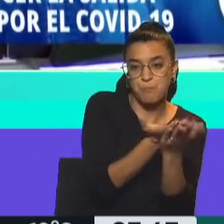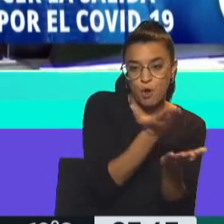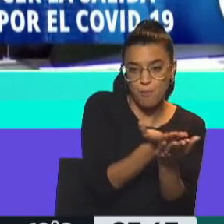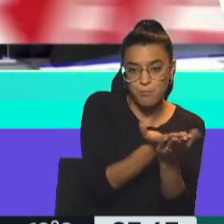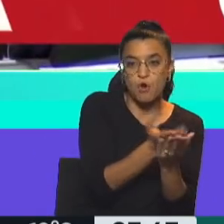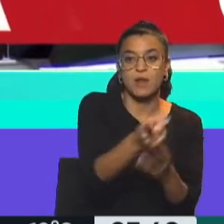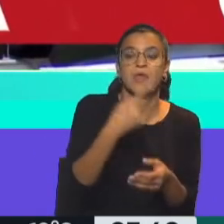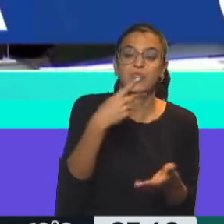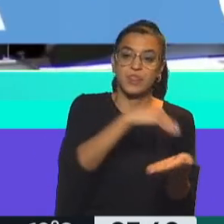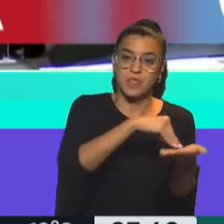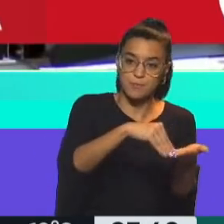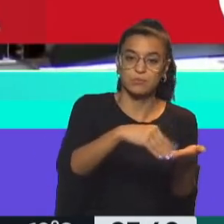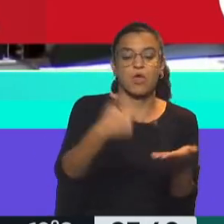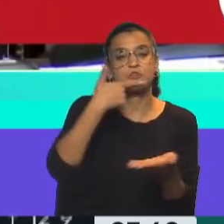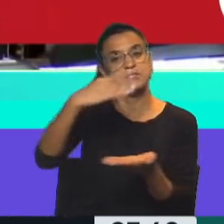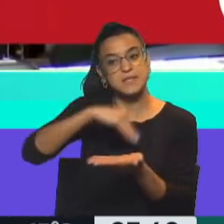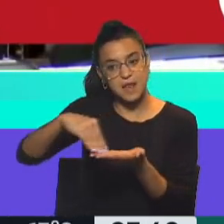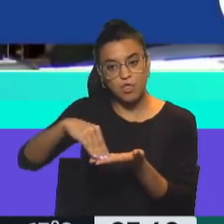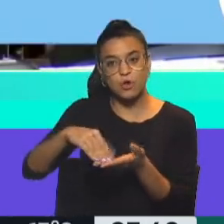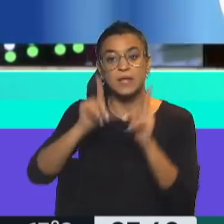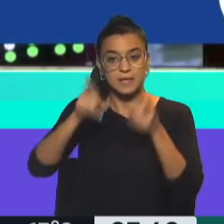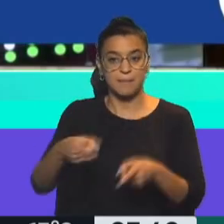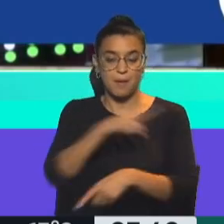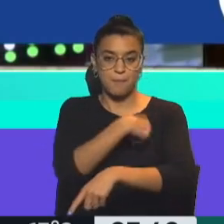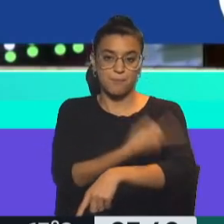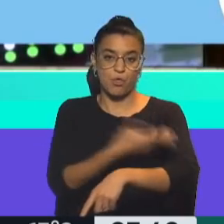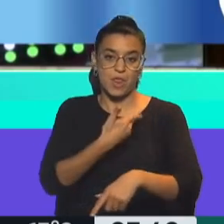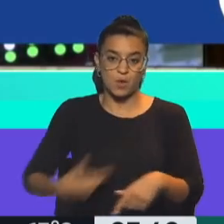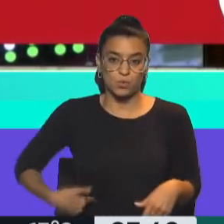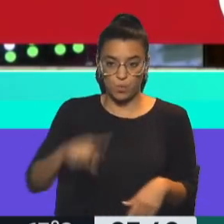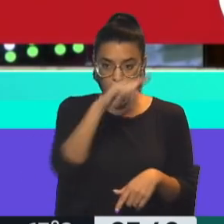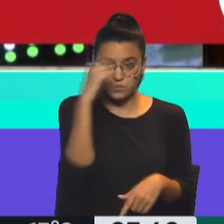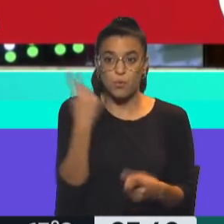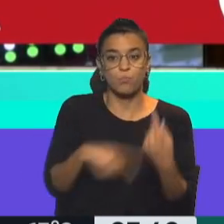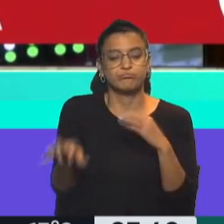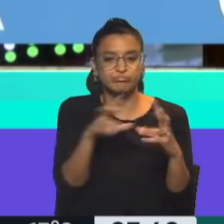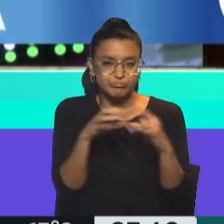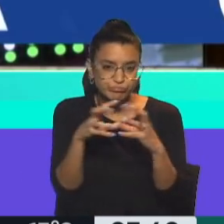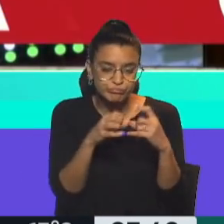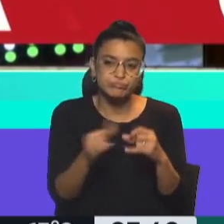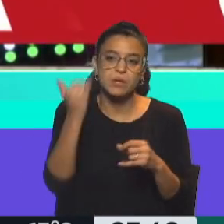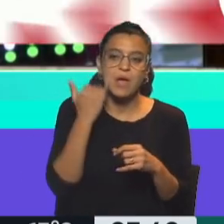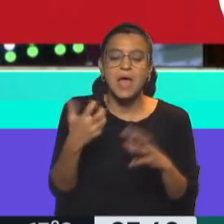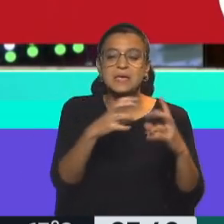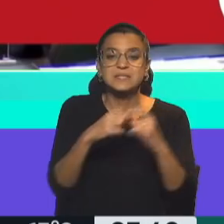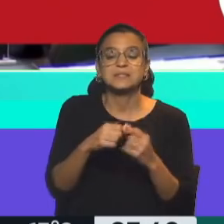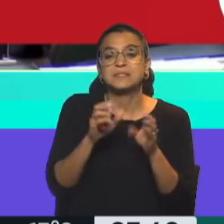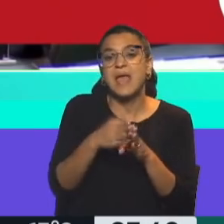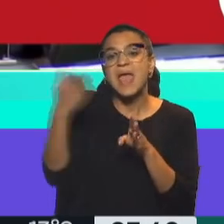los diputados, los senadores y también el Poder Ejecutivo Nacional. Cuando se discute ya en sesiones